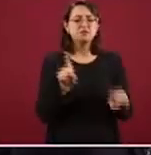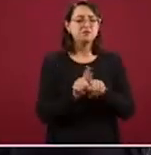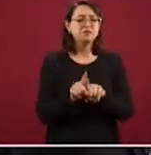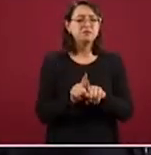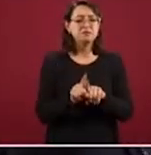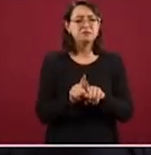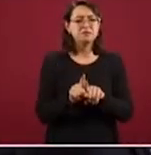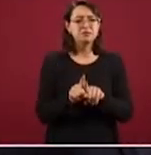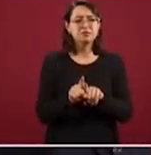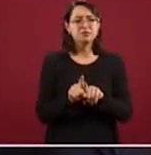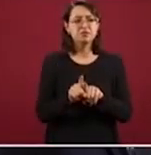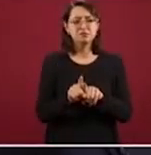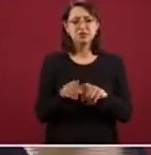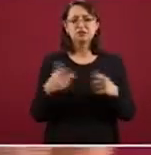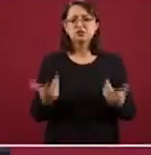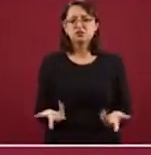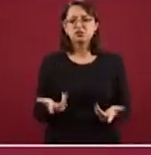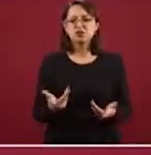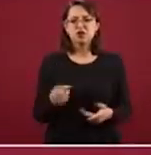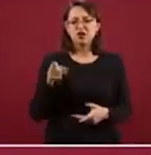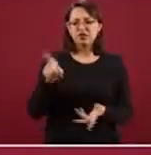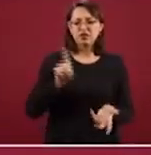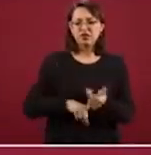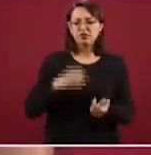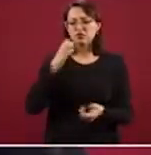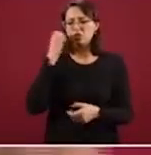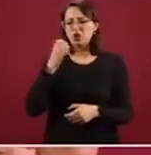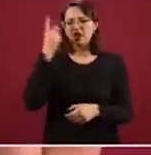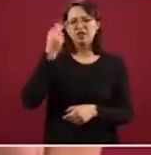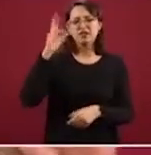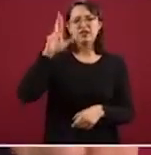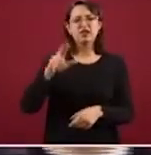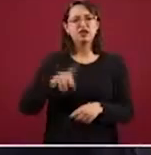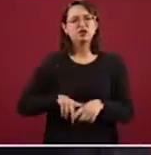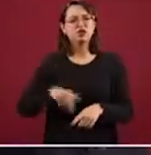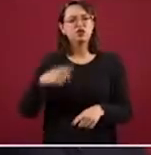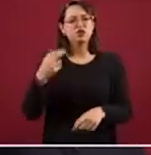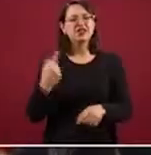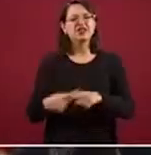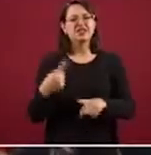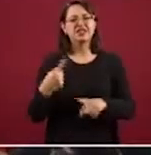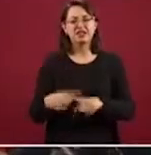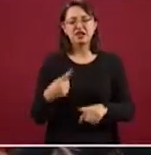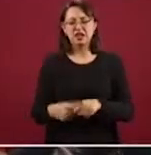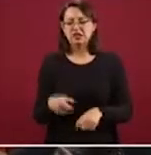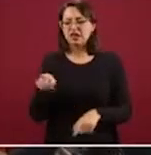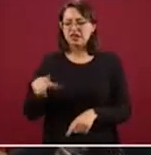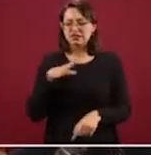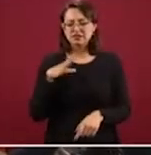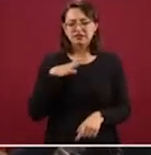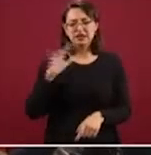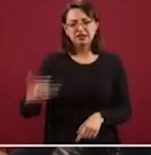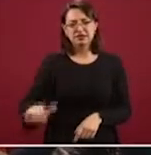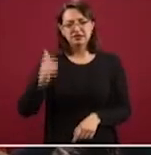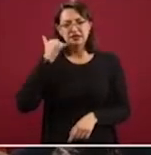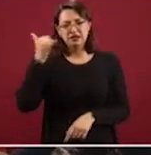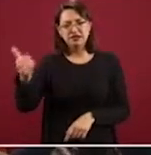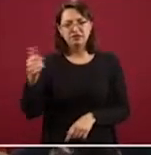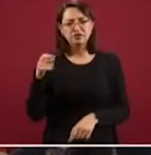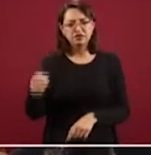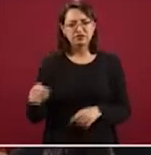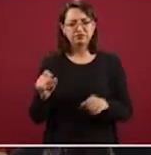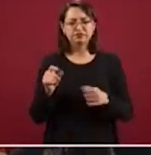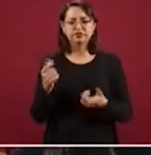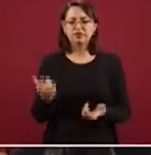conocer quién es el director de una escuela, por ejemplo, dar clic en esa escuela, encontrar el teléfono del director de esa